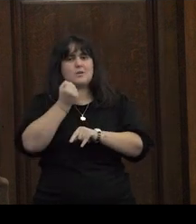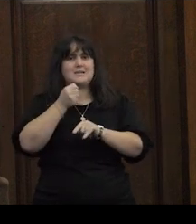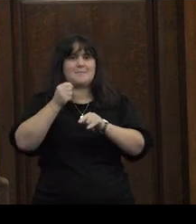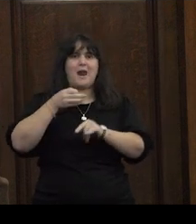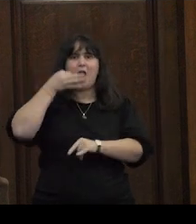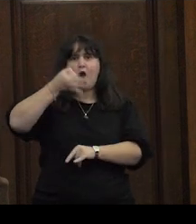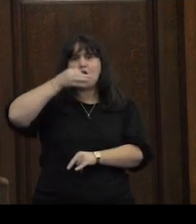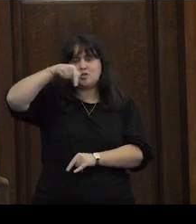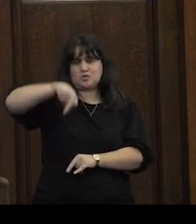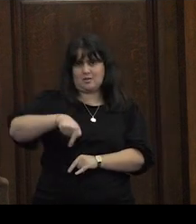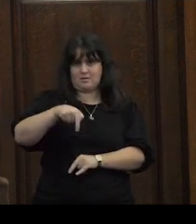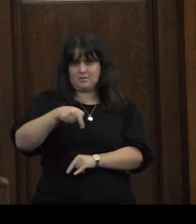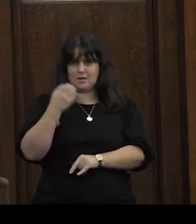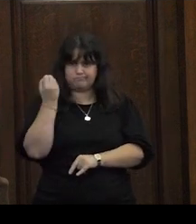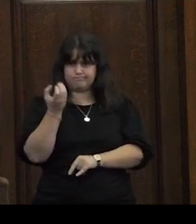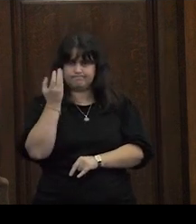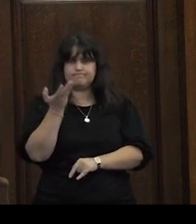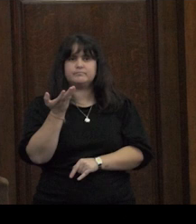central de este congreso